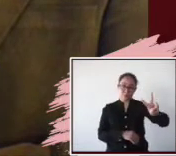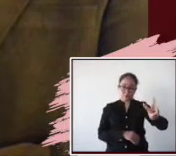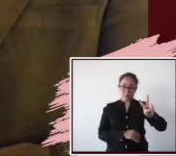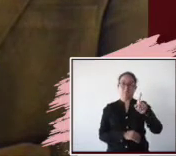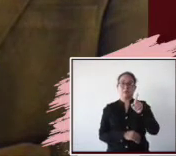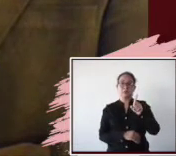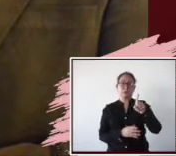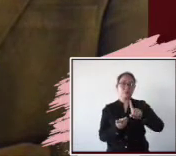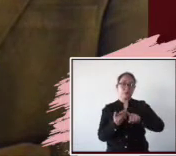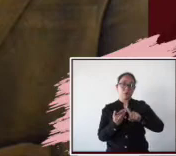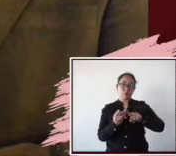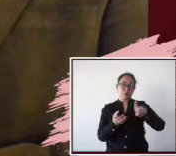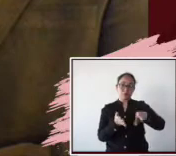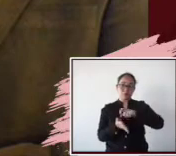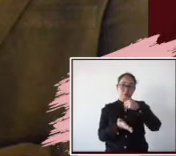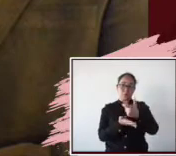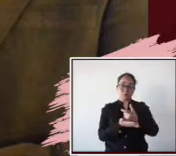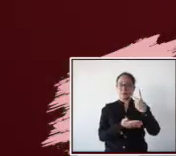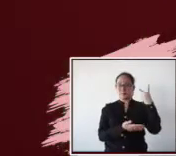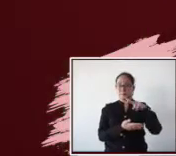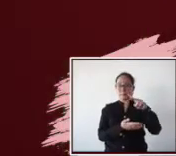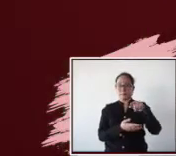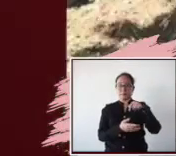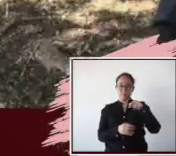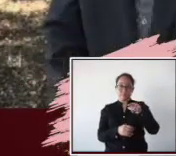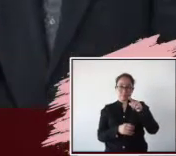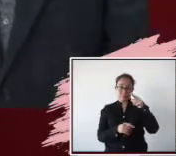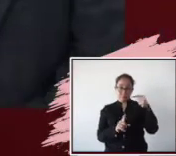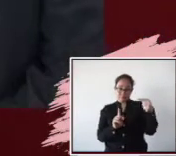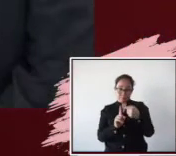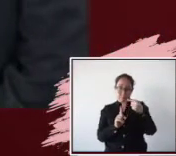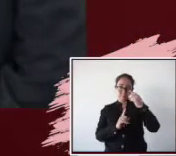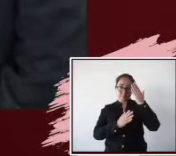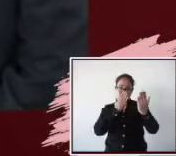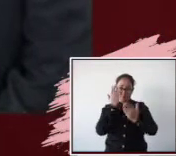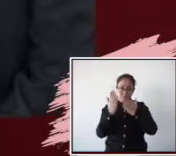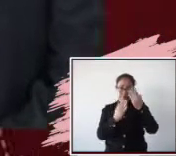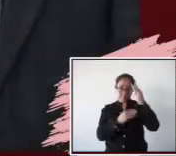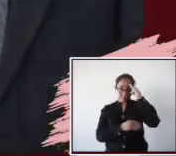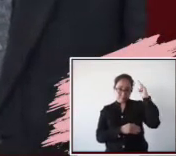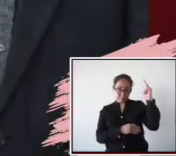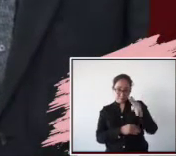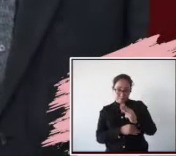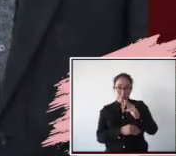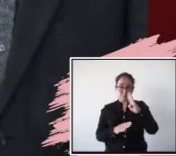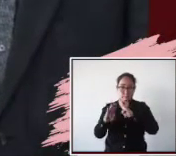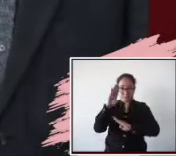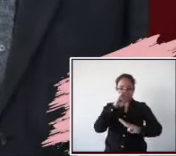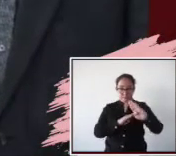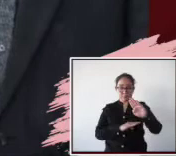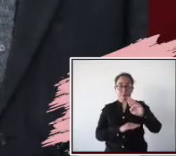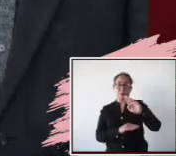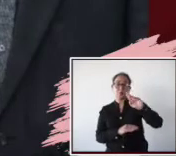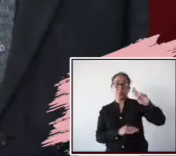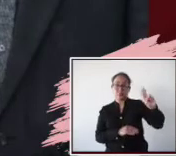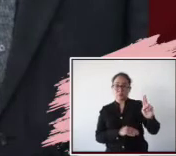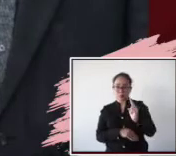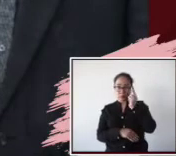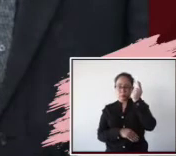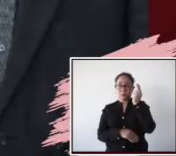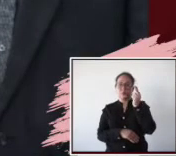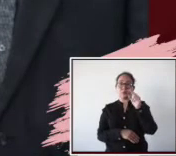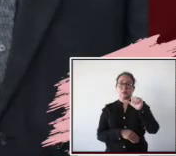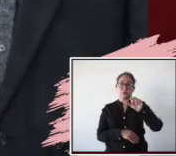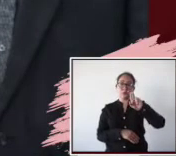Universidad Veracruzana en Jalapa, Veracruz. Obtuvo el grado de maestría en Biología de la Reproducción por parte de la Universidad